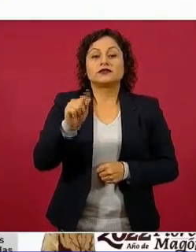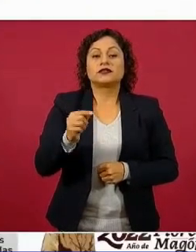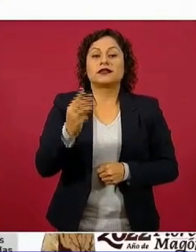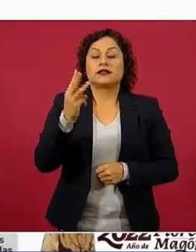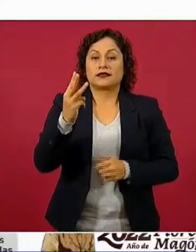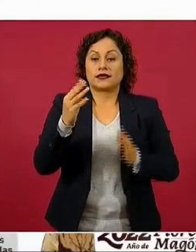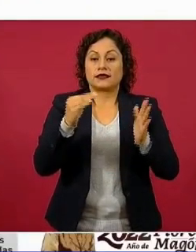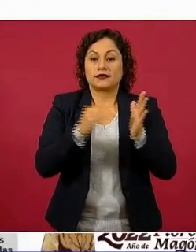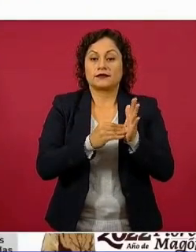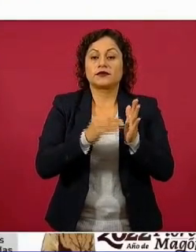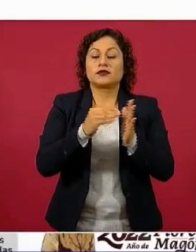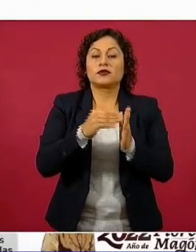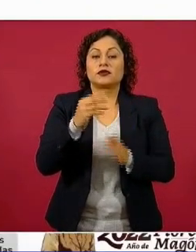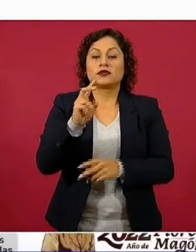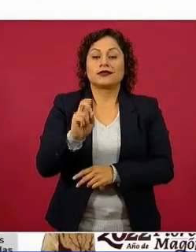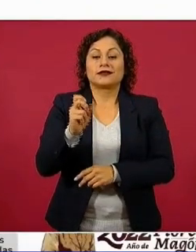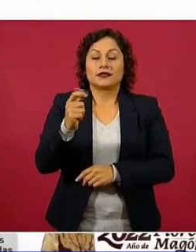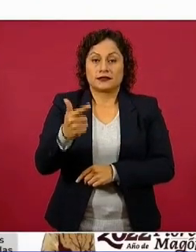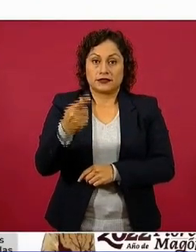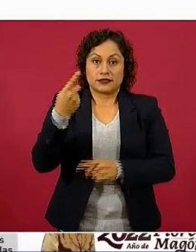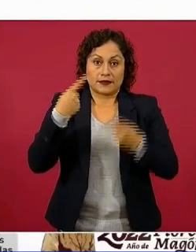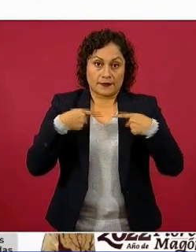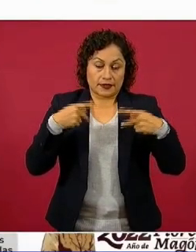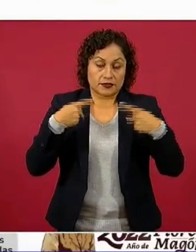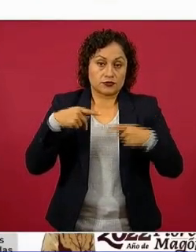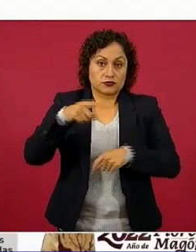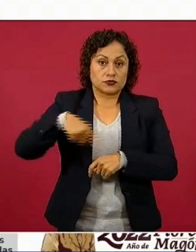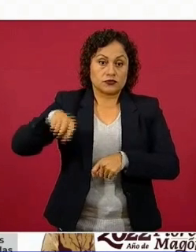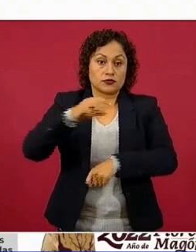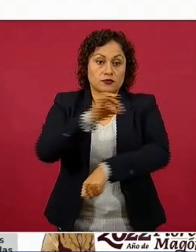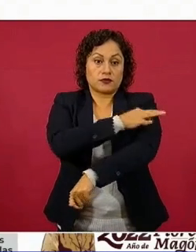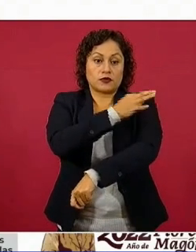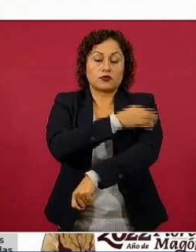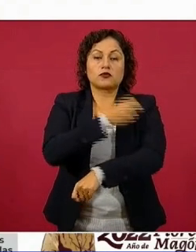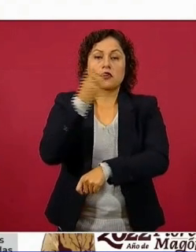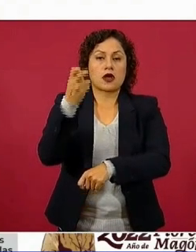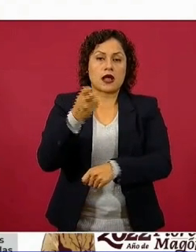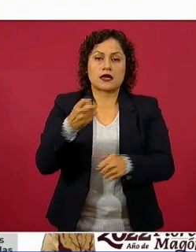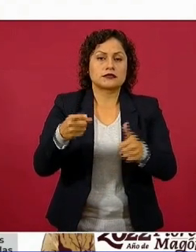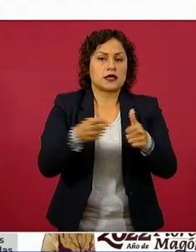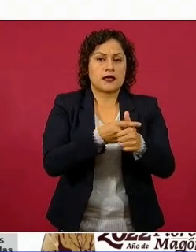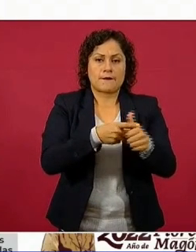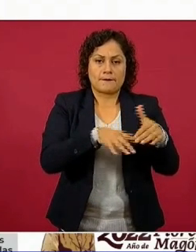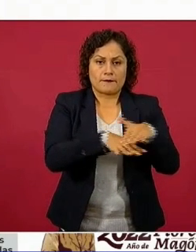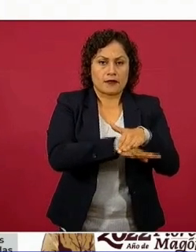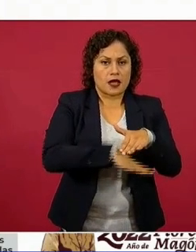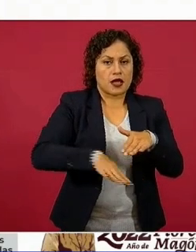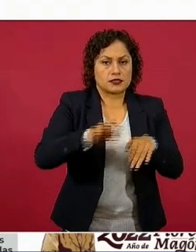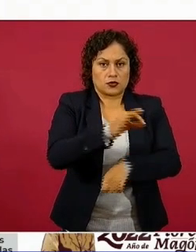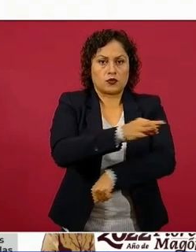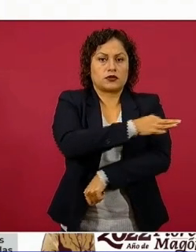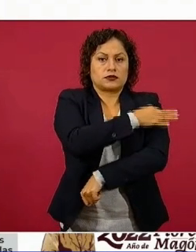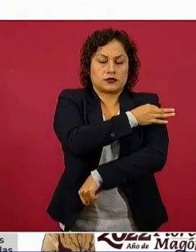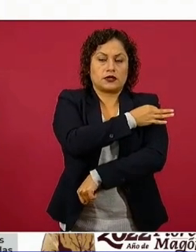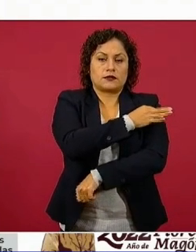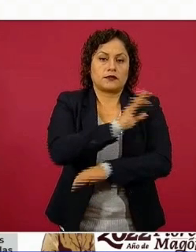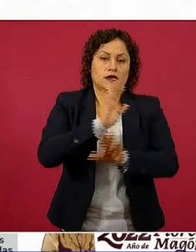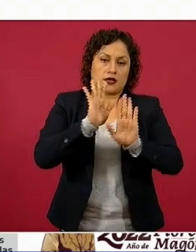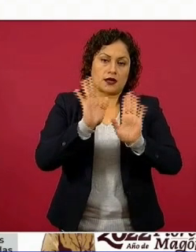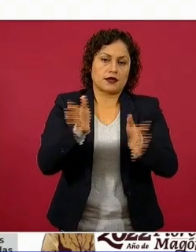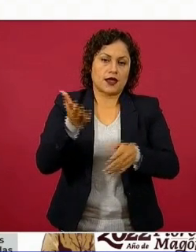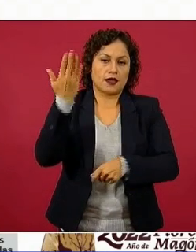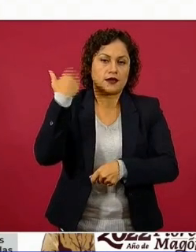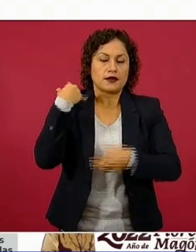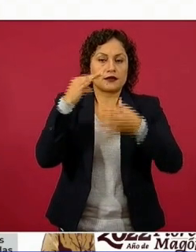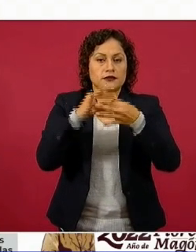corresponden a 84 millones de personas. Esto es sólo el esquema primario, aquí lo especifico, como lo hemos informado